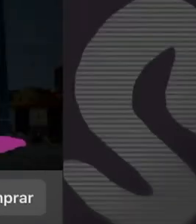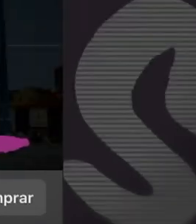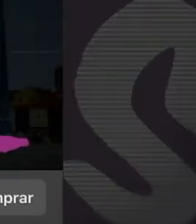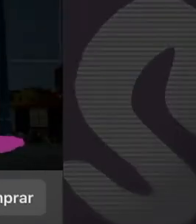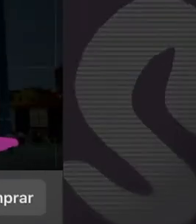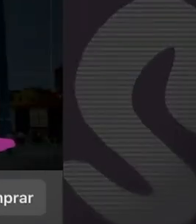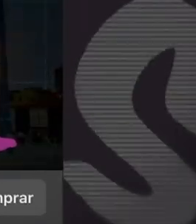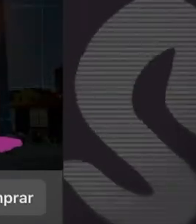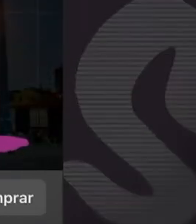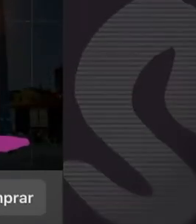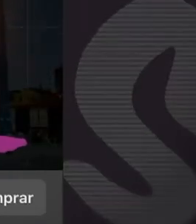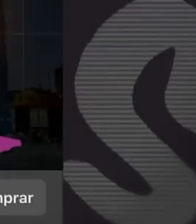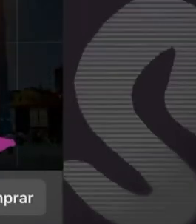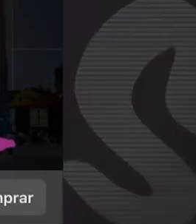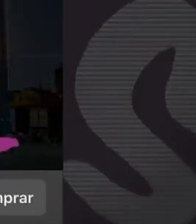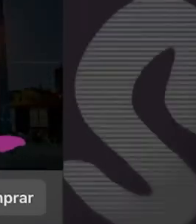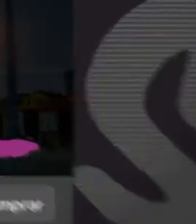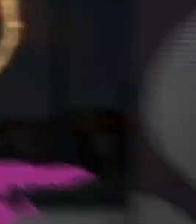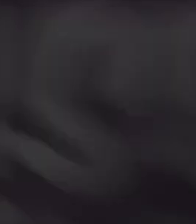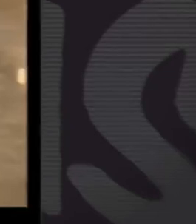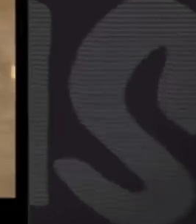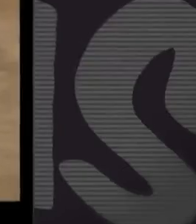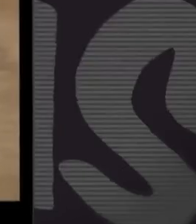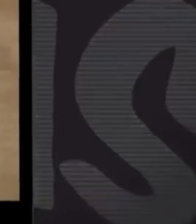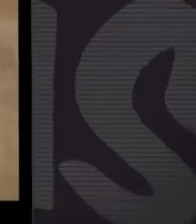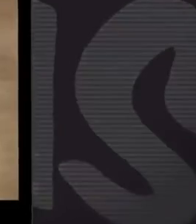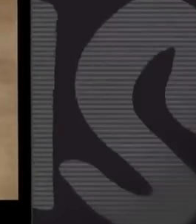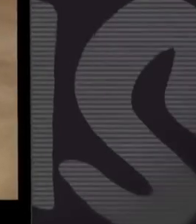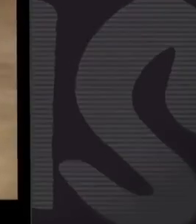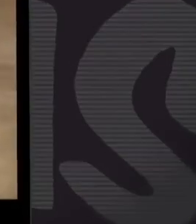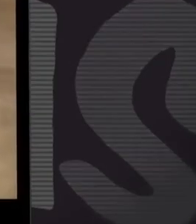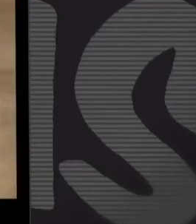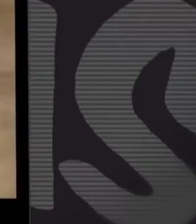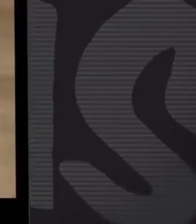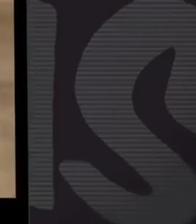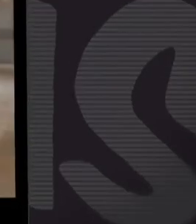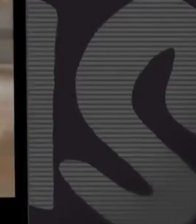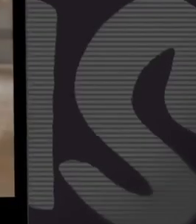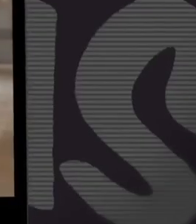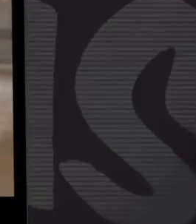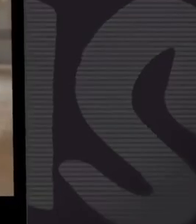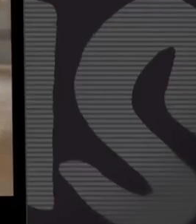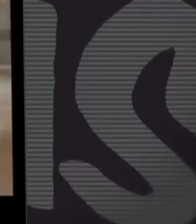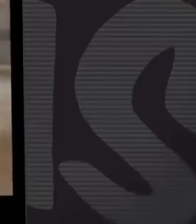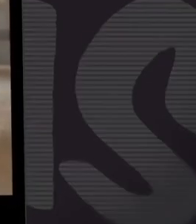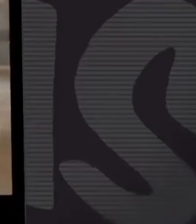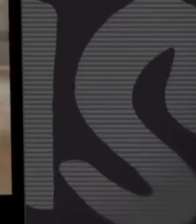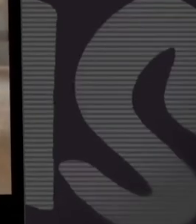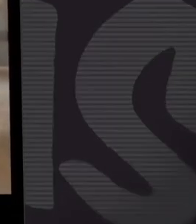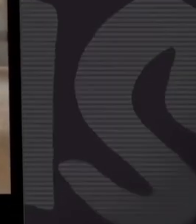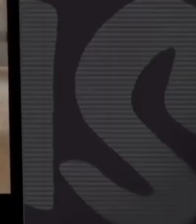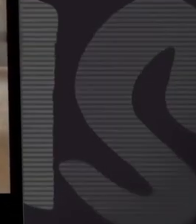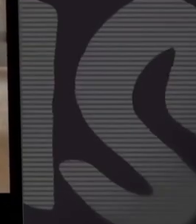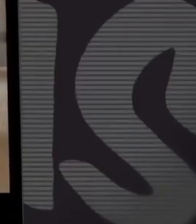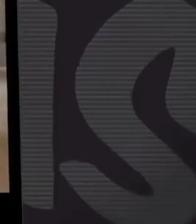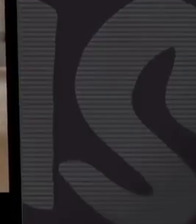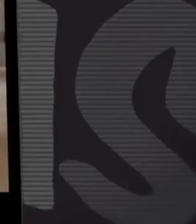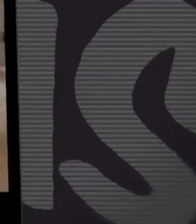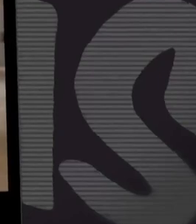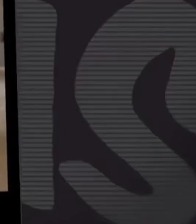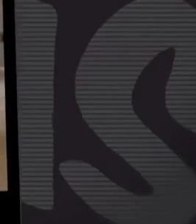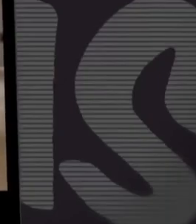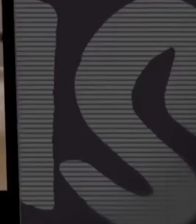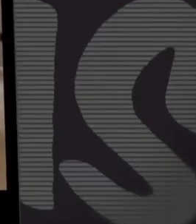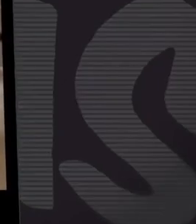video está manipulado con inteligencia artificial. El original corresponde a mayo de 2024, cuando la entonces candidata